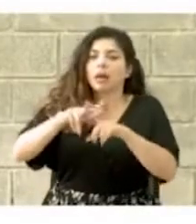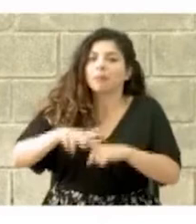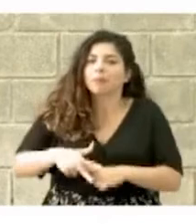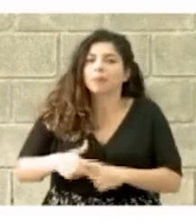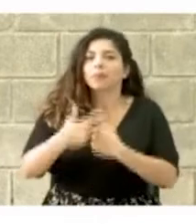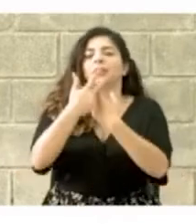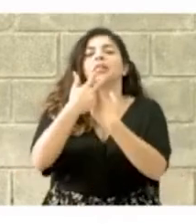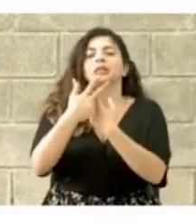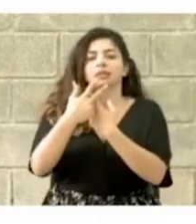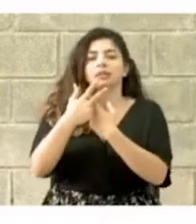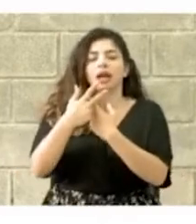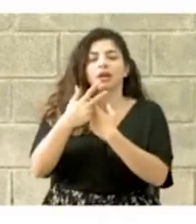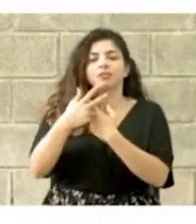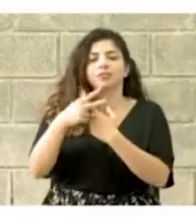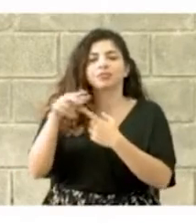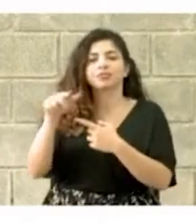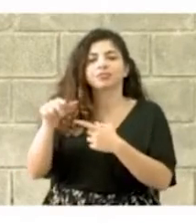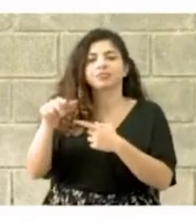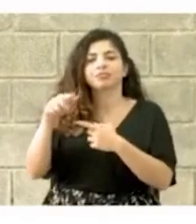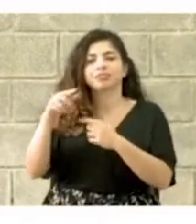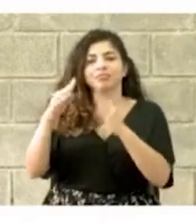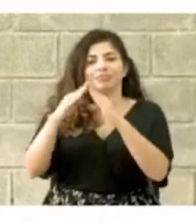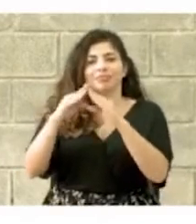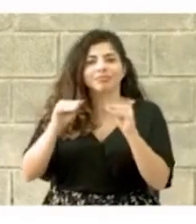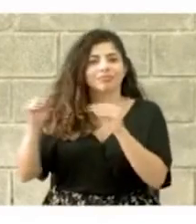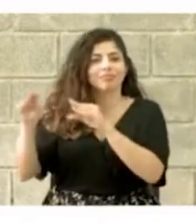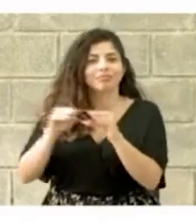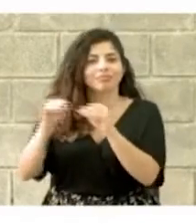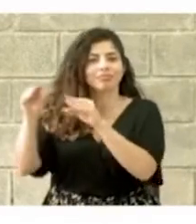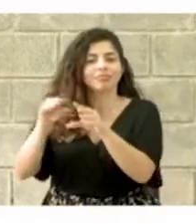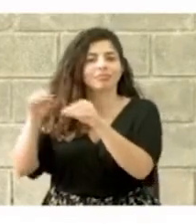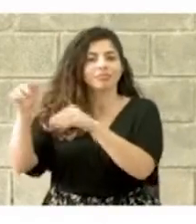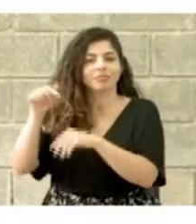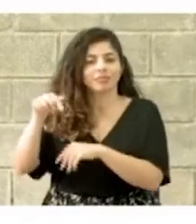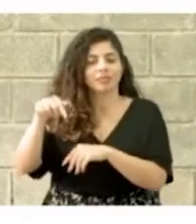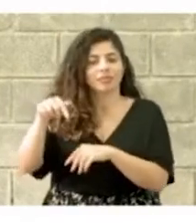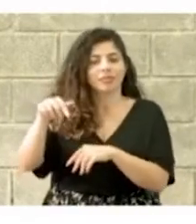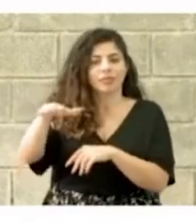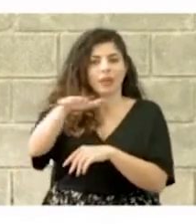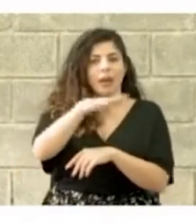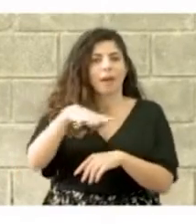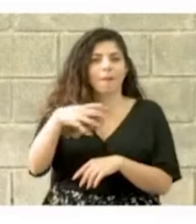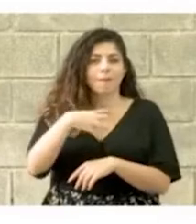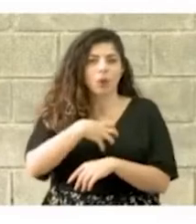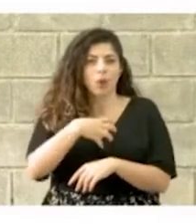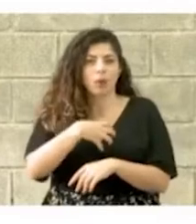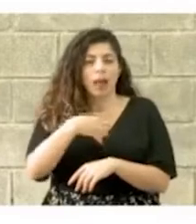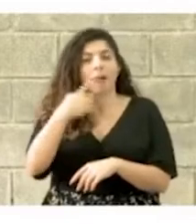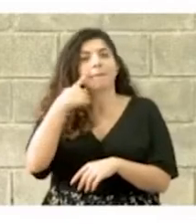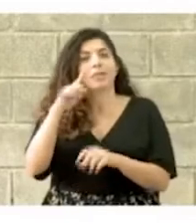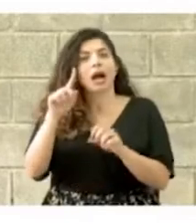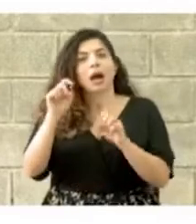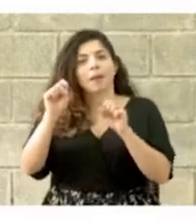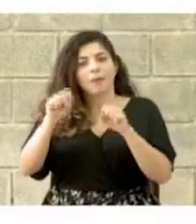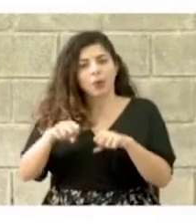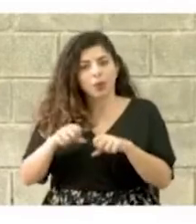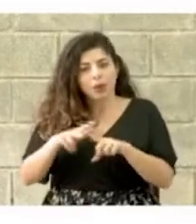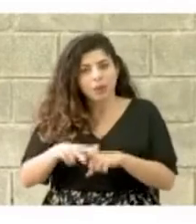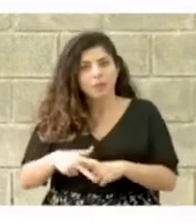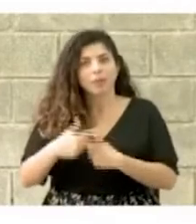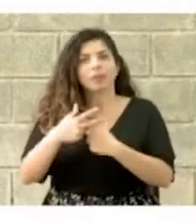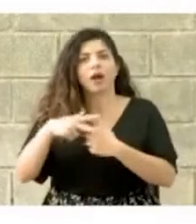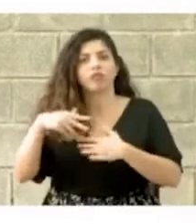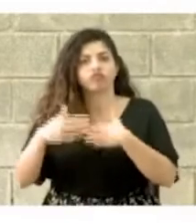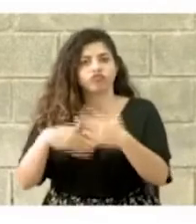del inicio de la expropiación de la propiedad para proceder con el